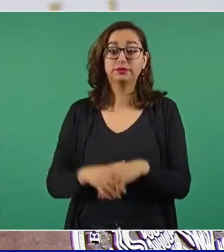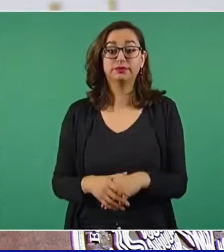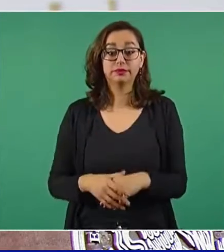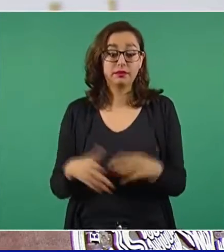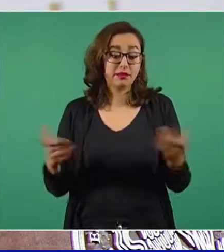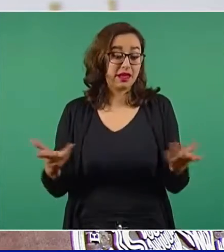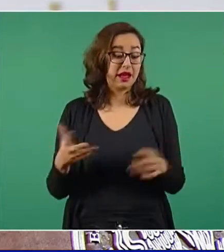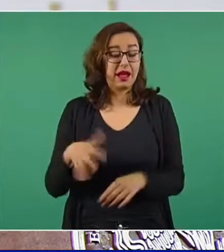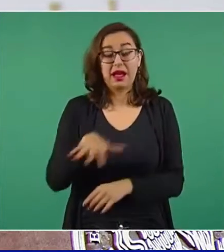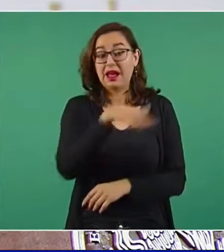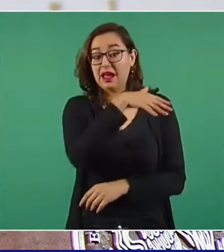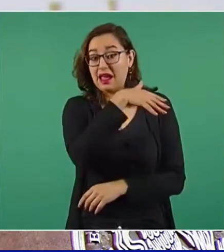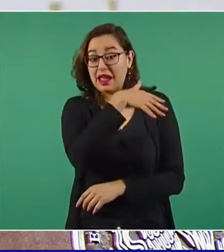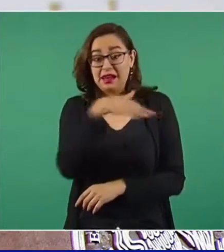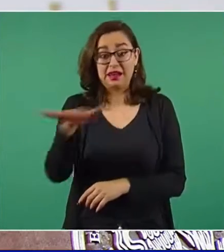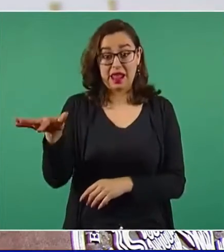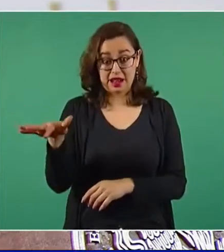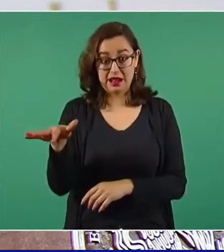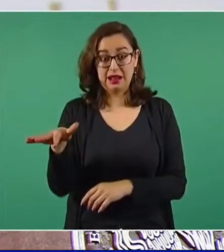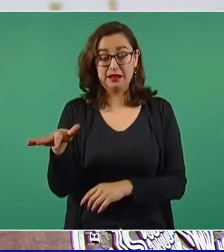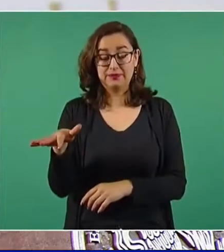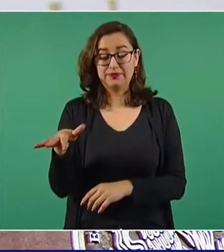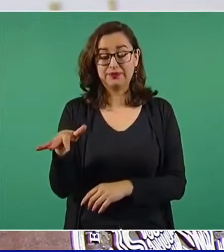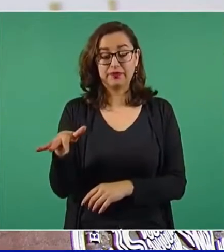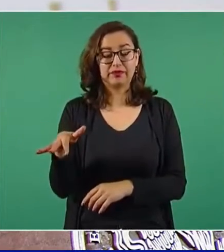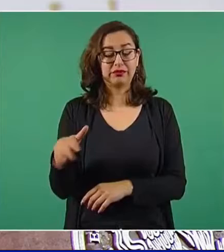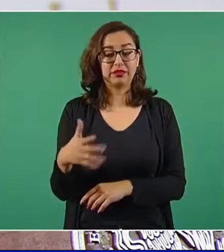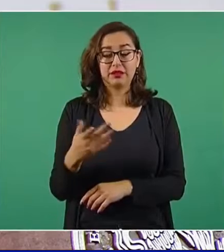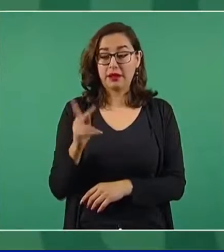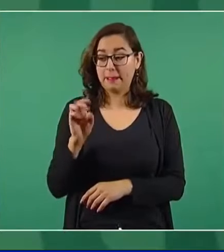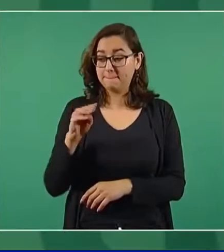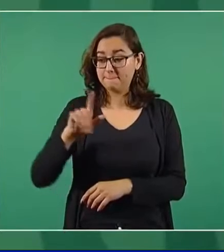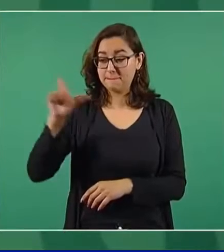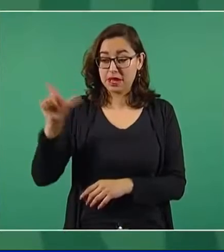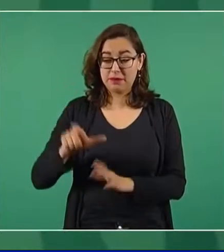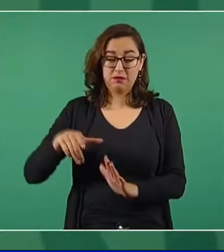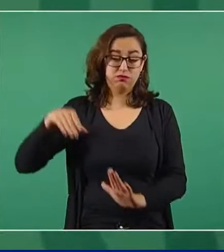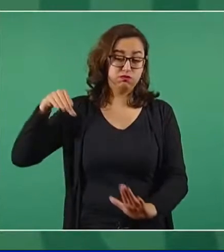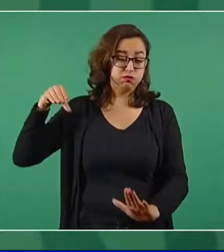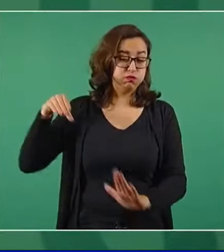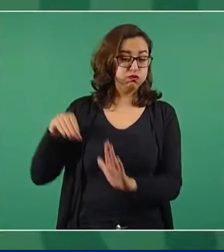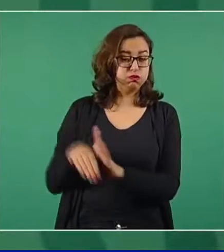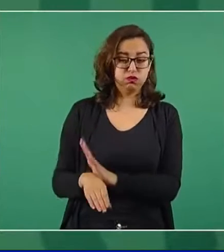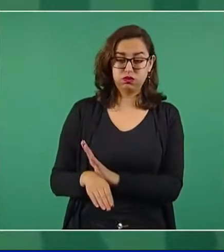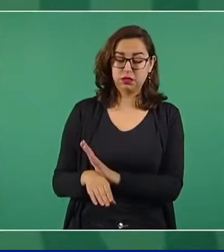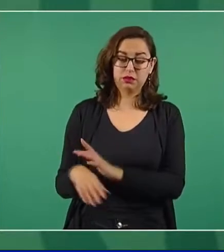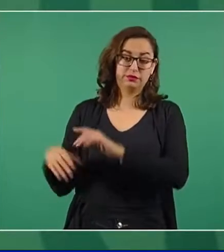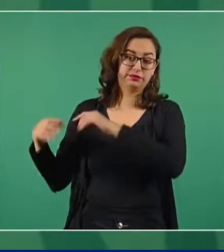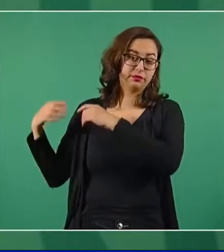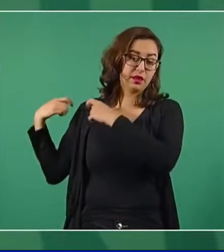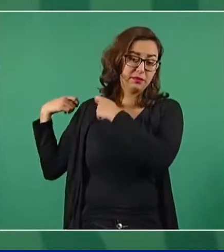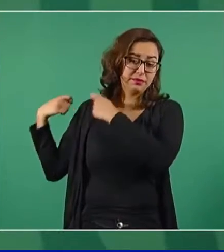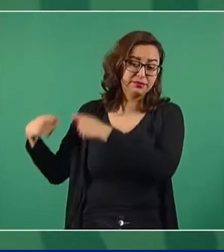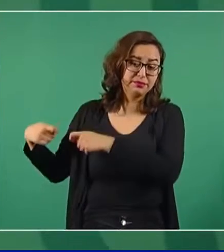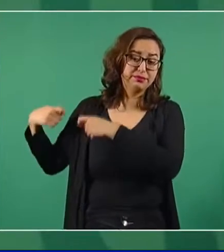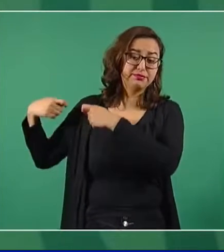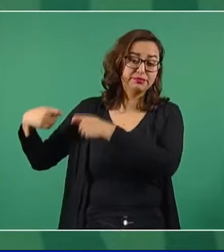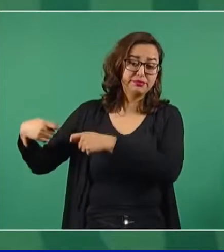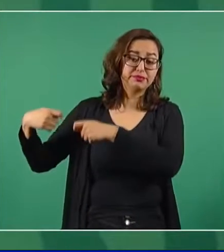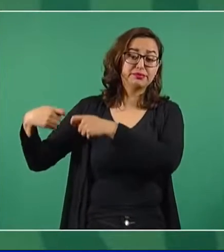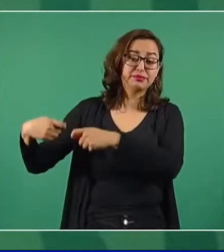de muchos años de abandono, porque el propósito